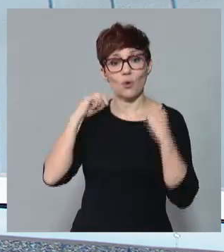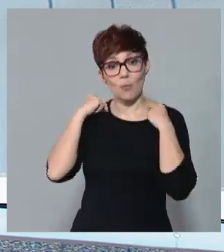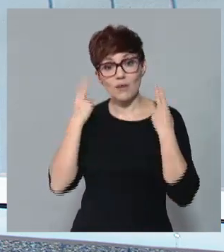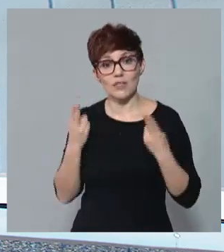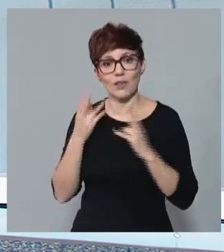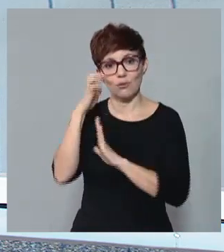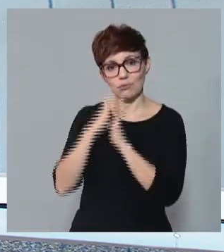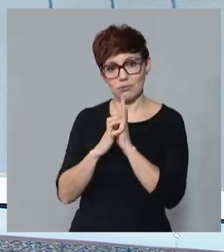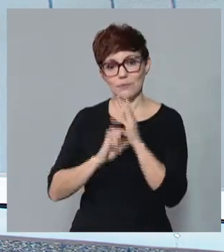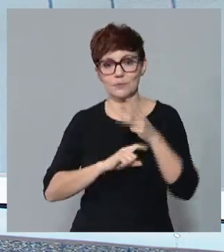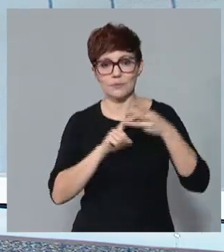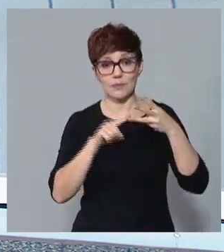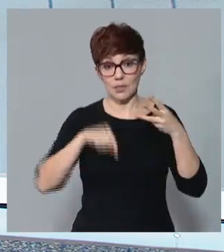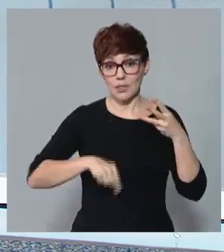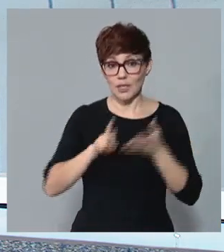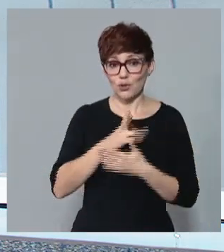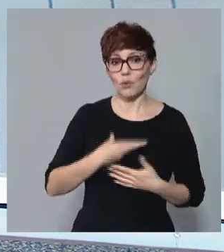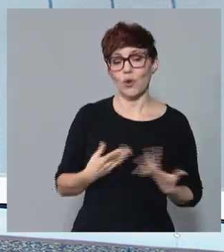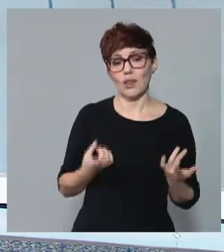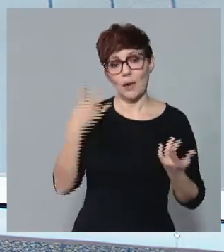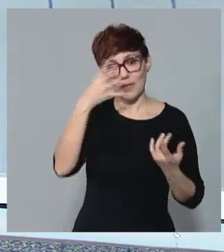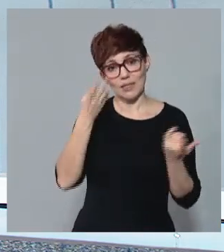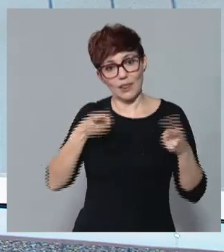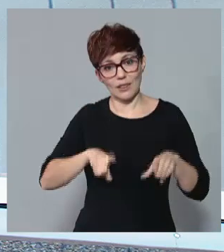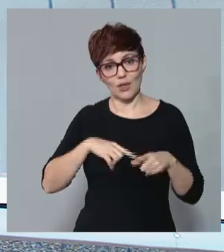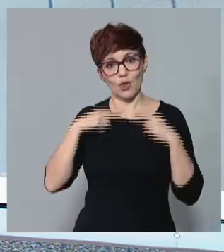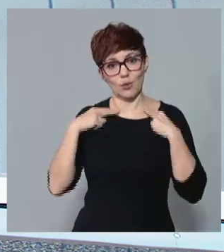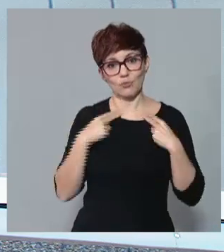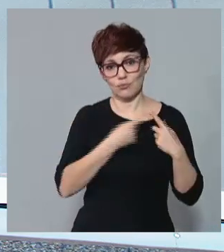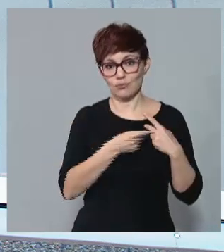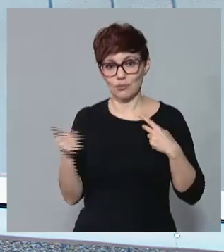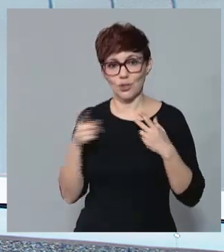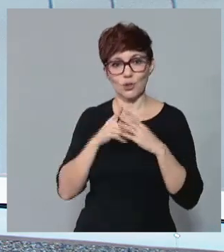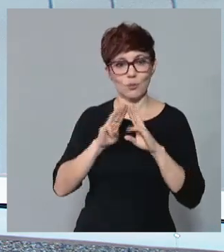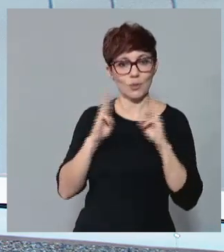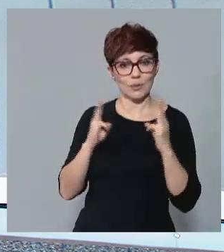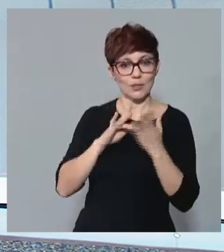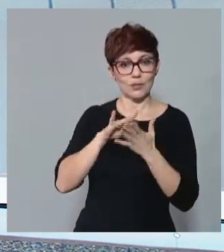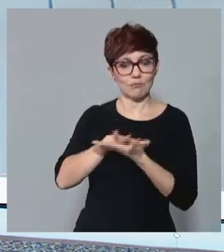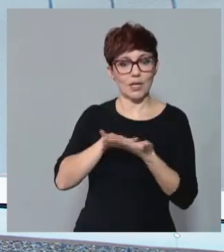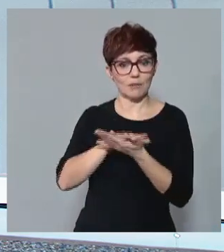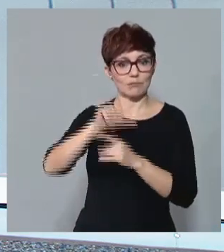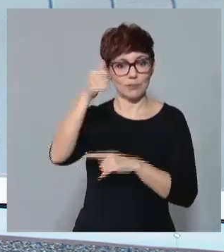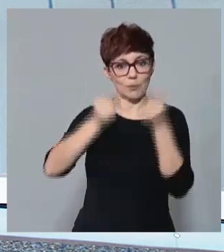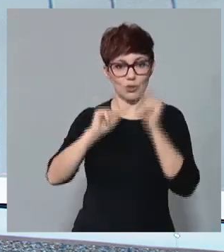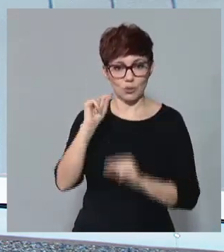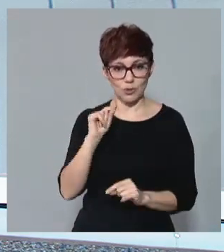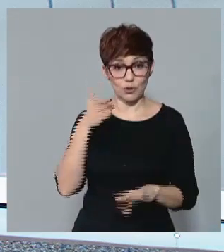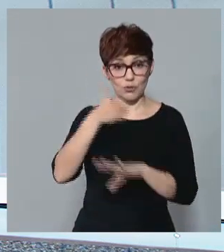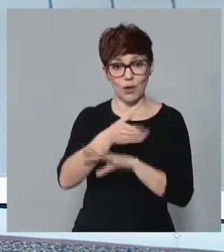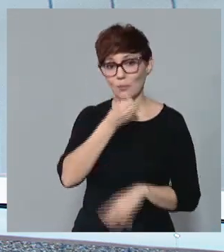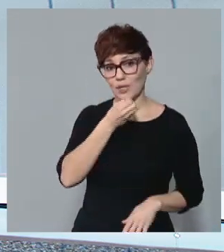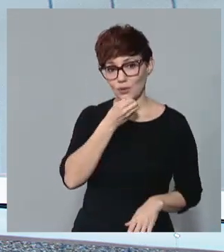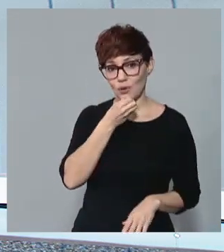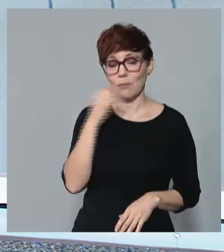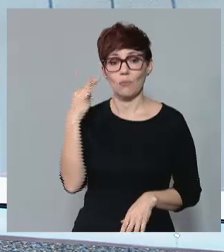cita de López Miras con los portavoces parlamentarios para conseguir apoyo a las cuentas públicas. Una cita a la que no acudirá ni el PSOE